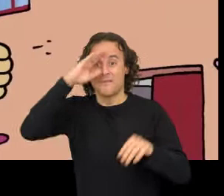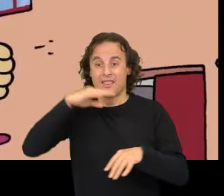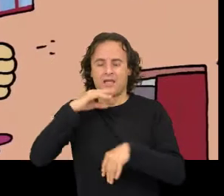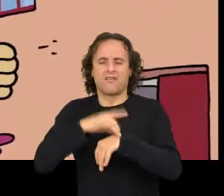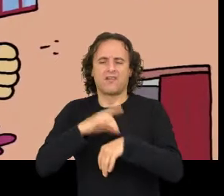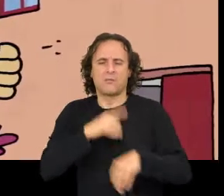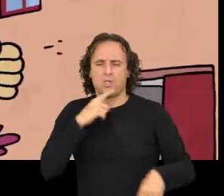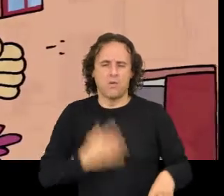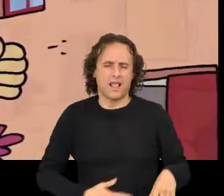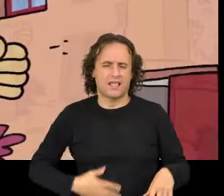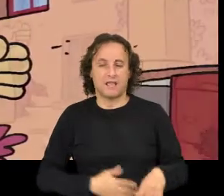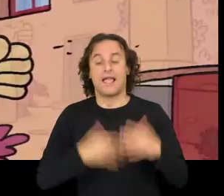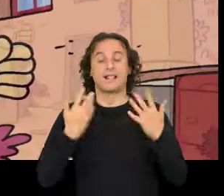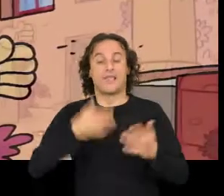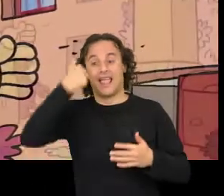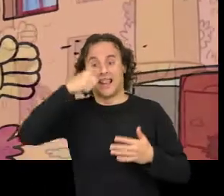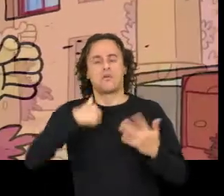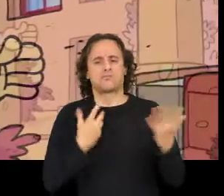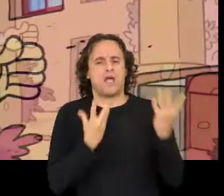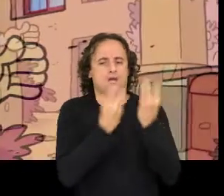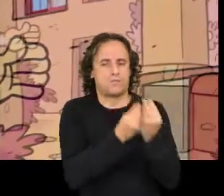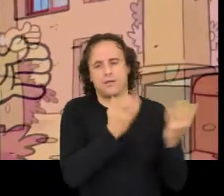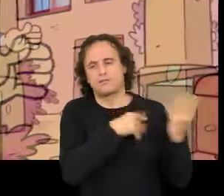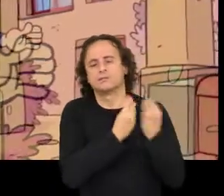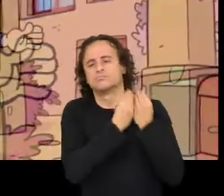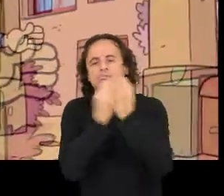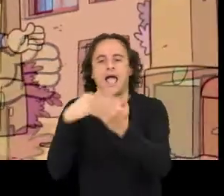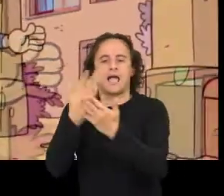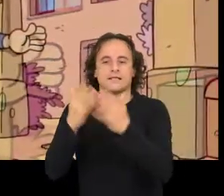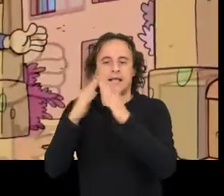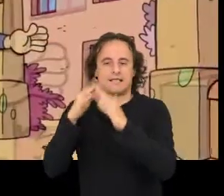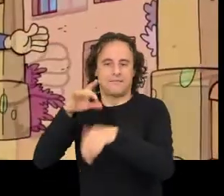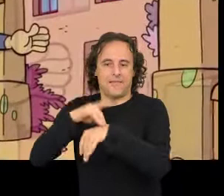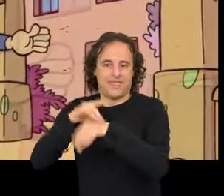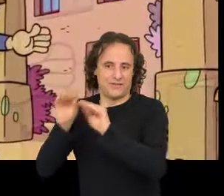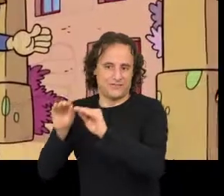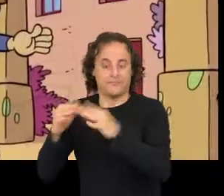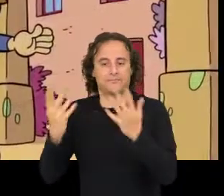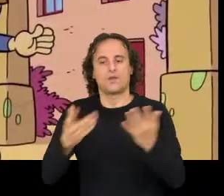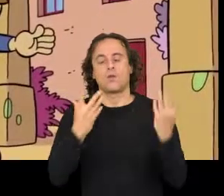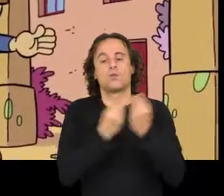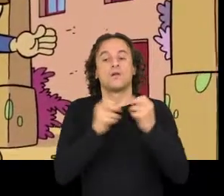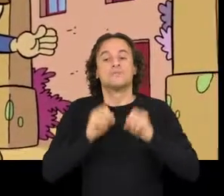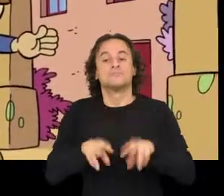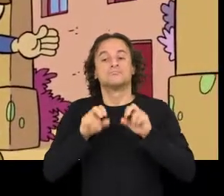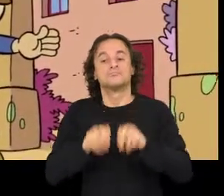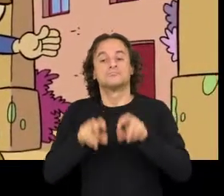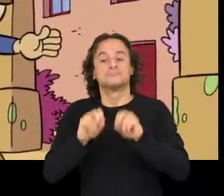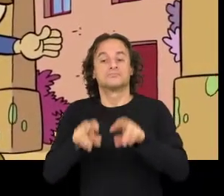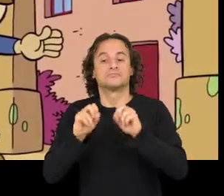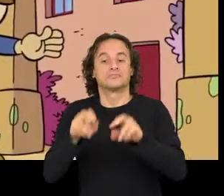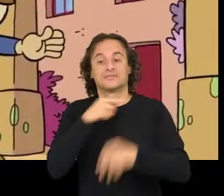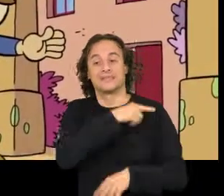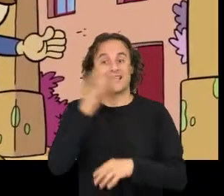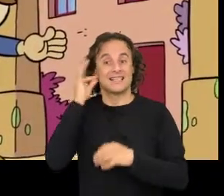barriga E ao neno levou unha casa do médico Polo camiño, ela dixolle que era trapecista